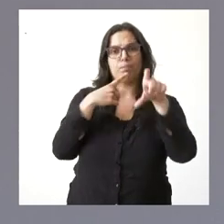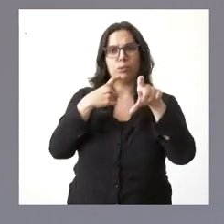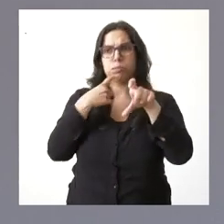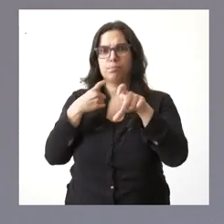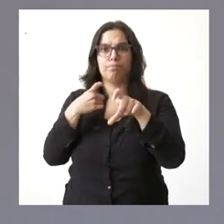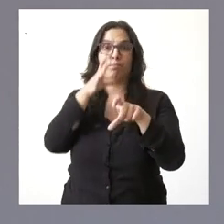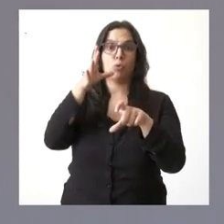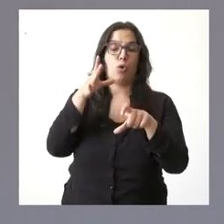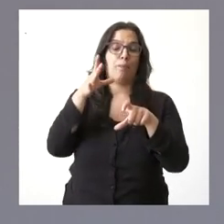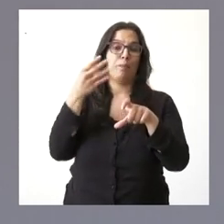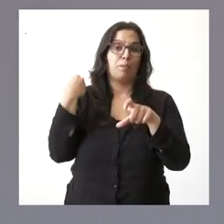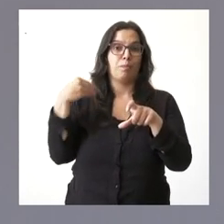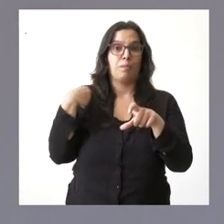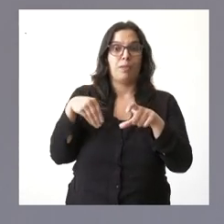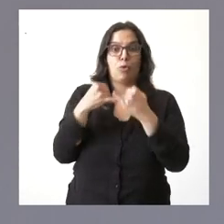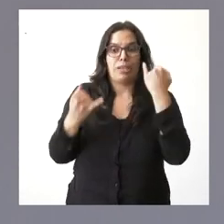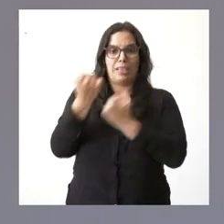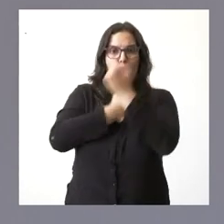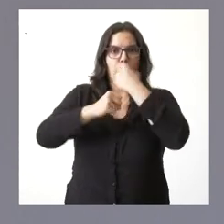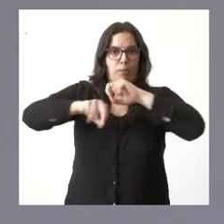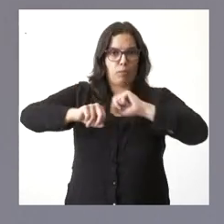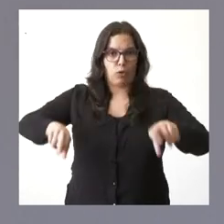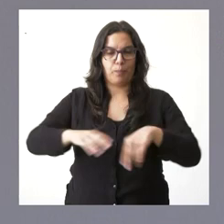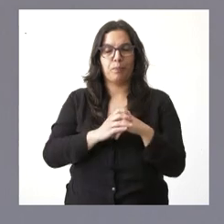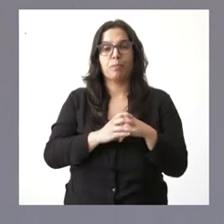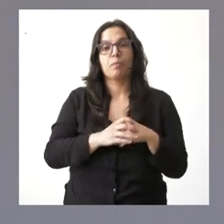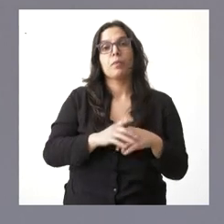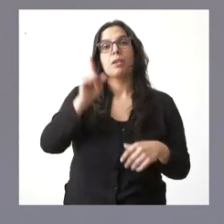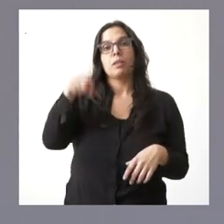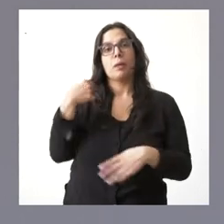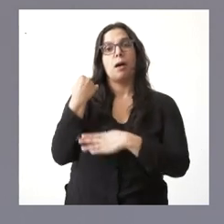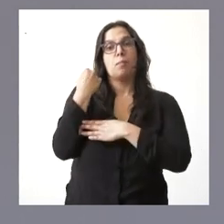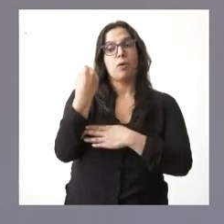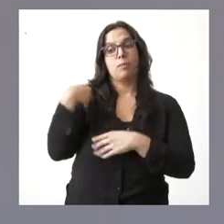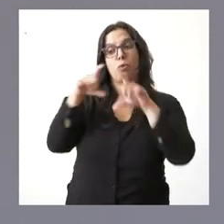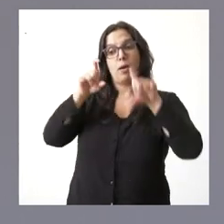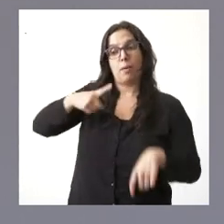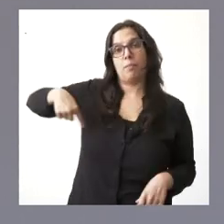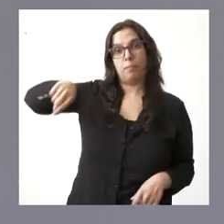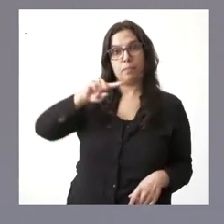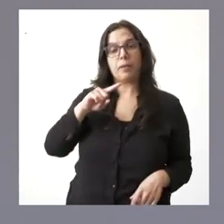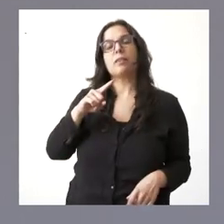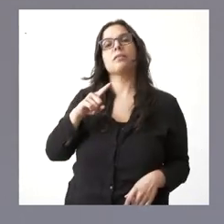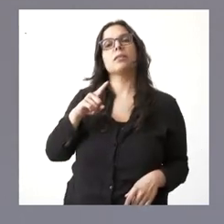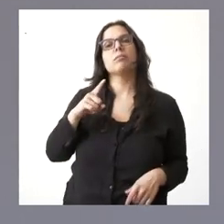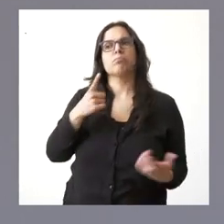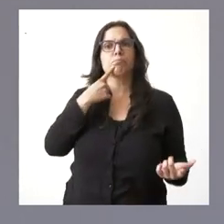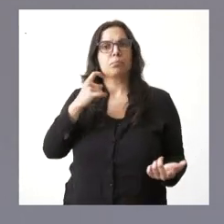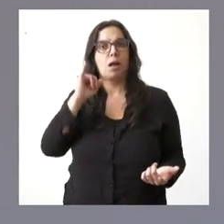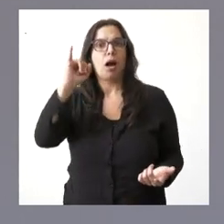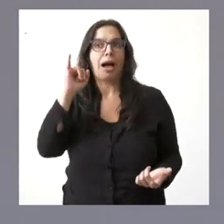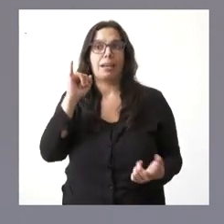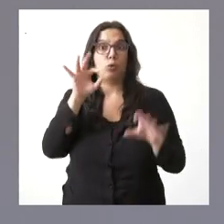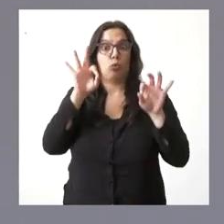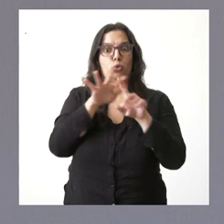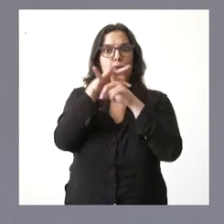consecuencia del agravamiento de la crisis económica y apoyar, por tanto, a estas empresas que tienen esta dificultad coyuntural